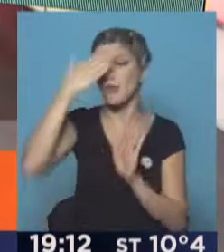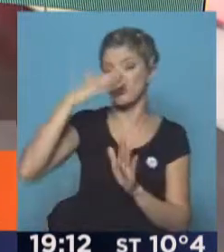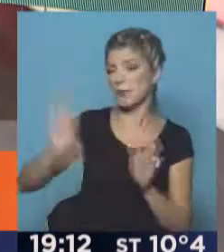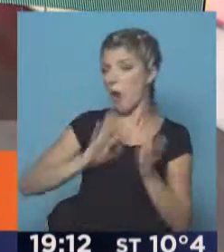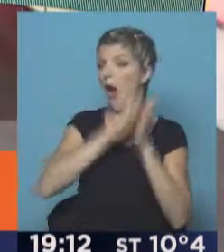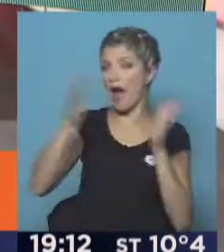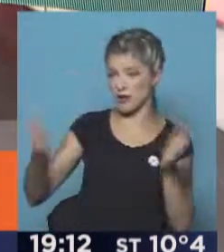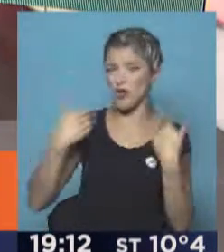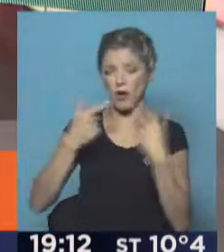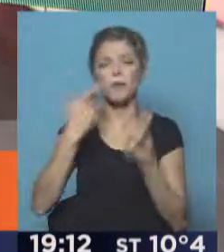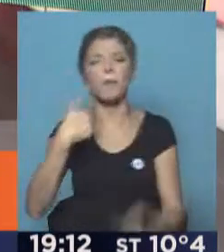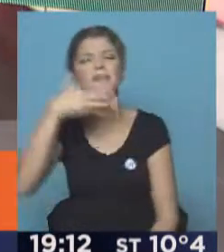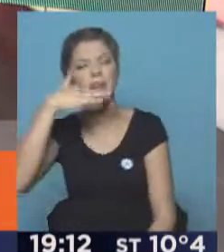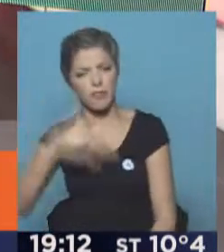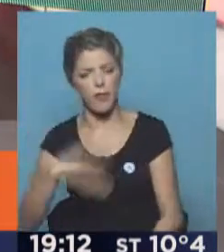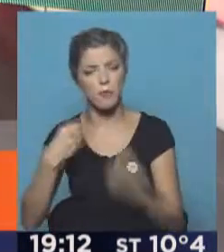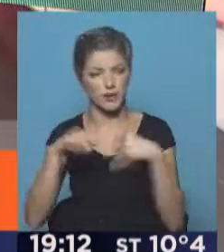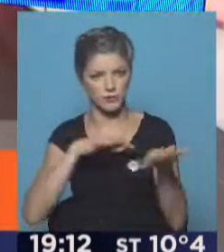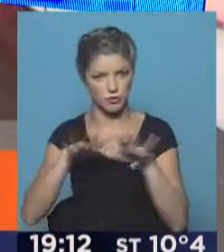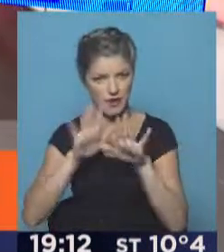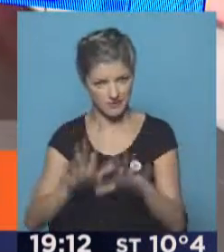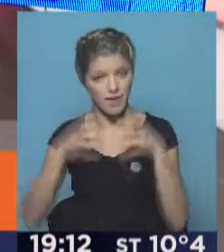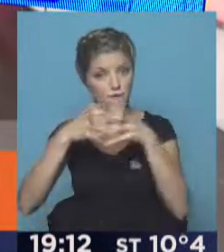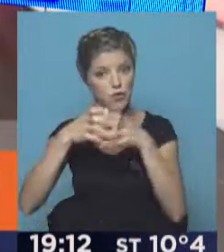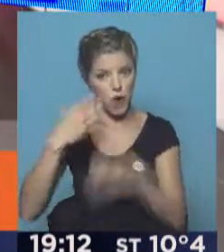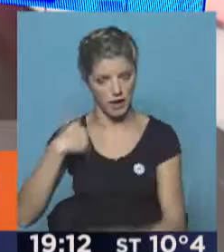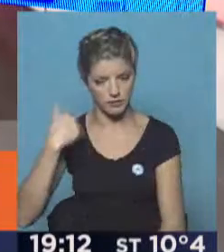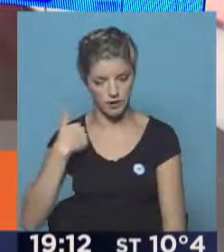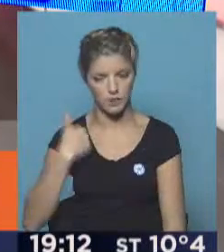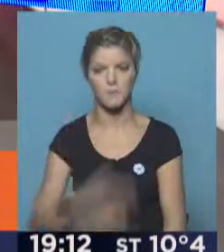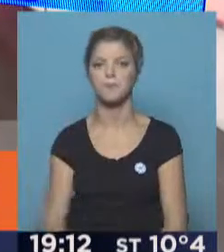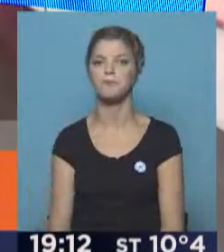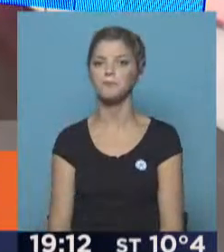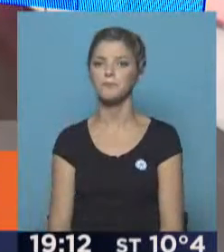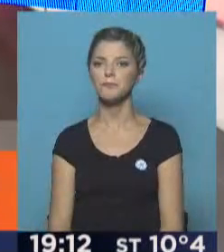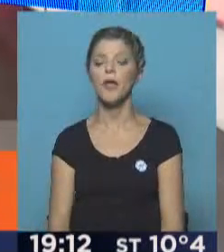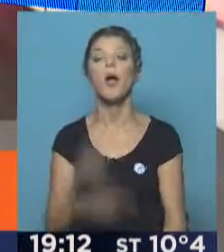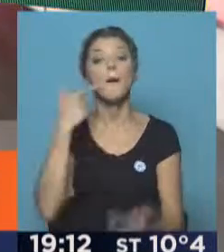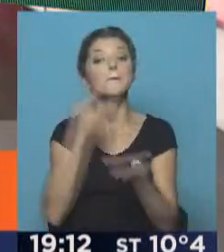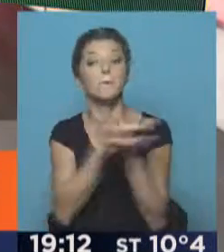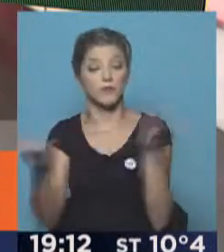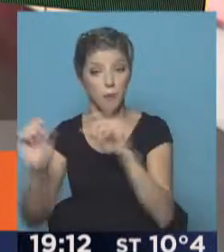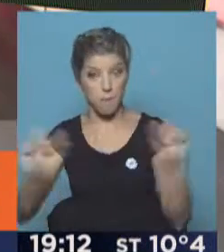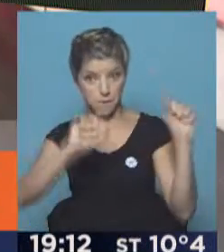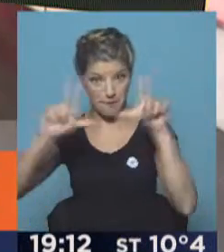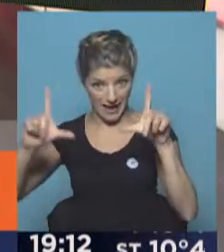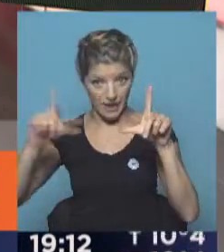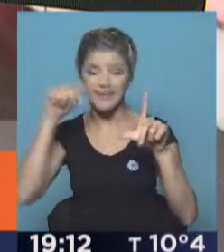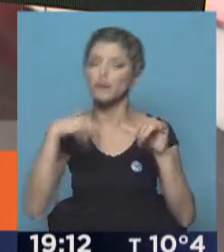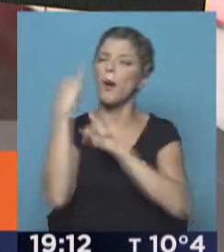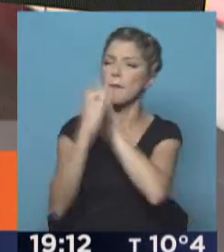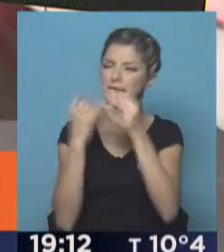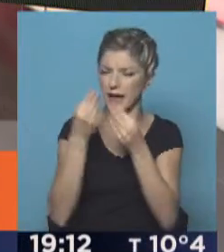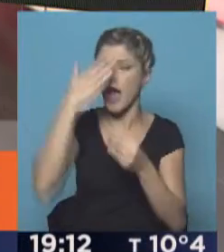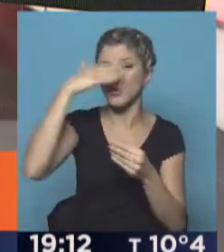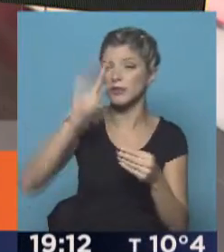explican un poco mejor las cosas que han pasado en el fútbol argentino. Empecemos a compartir estas placas que explican, insisto, qué es que ha